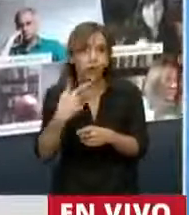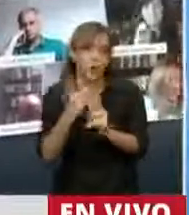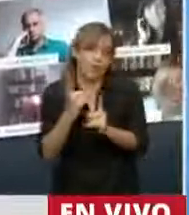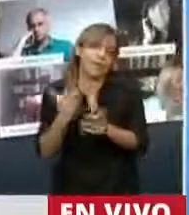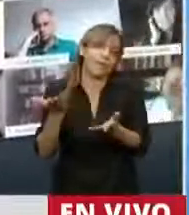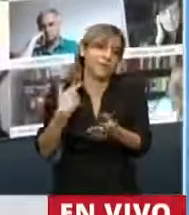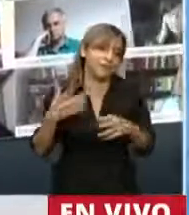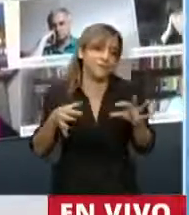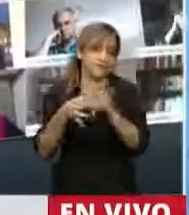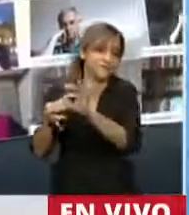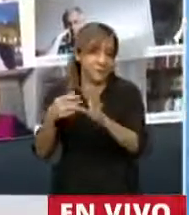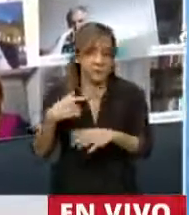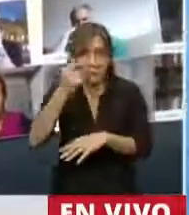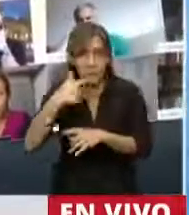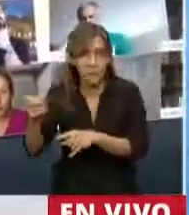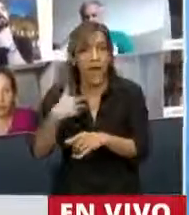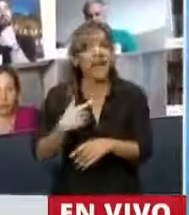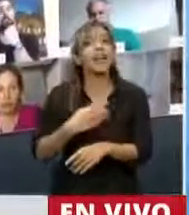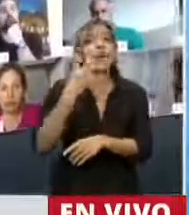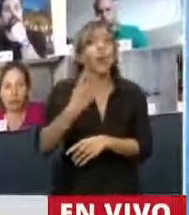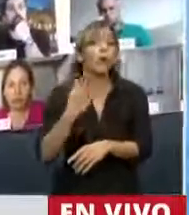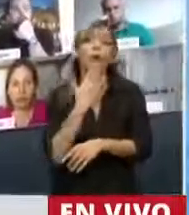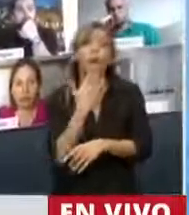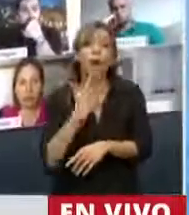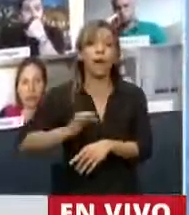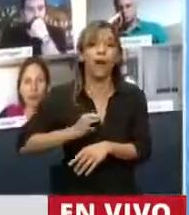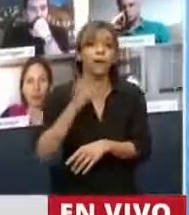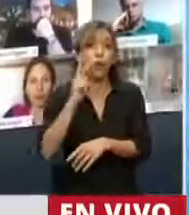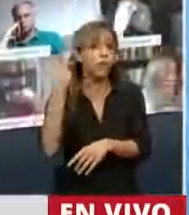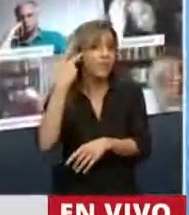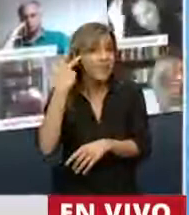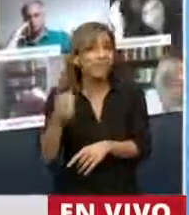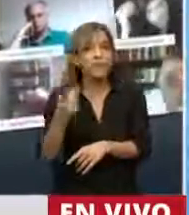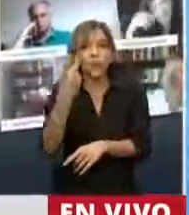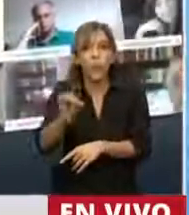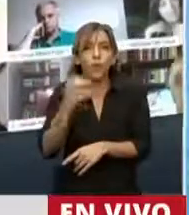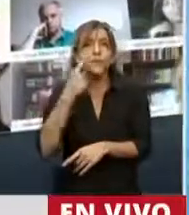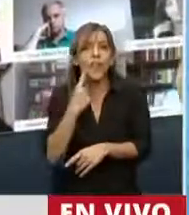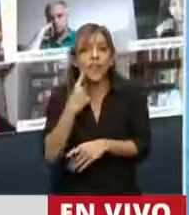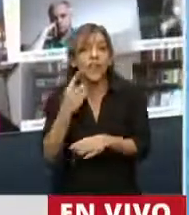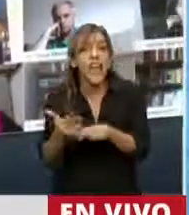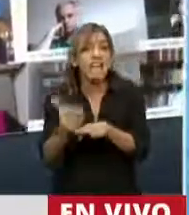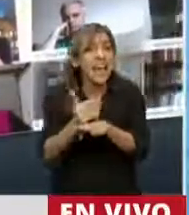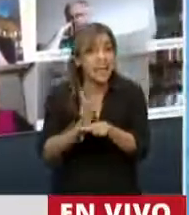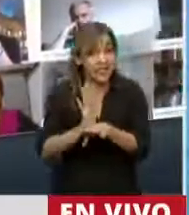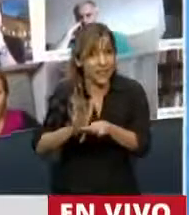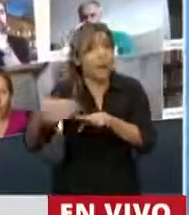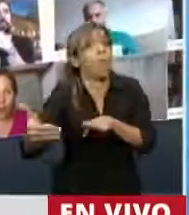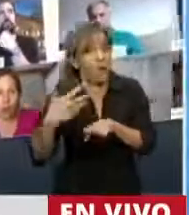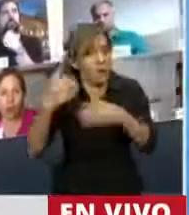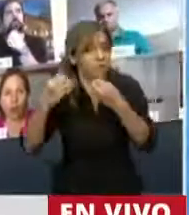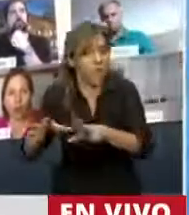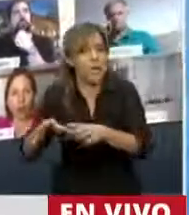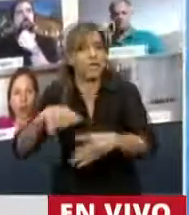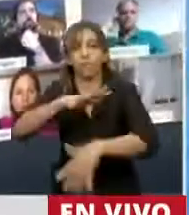Macri. Intervención del 4 de abril del 2018. 20 días antes de que empiece la crisis. ¿Saben dónde?